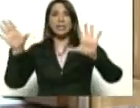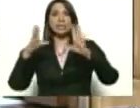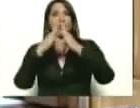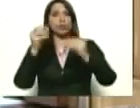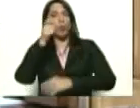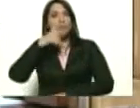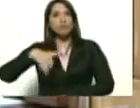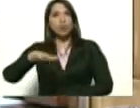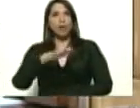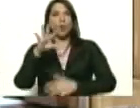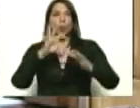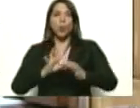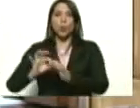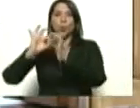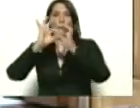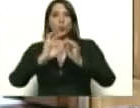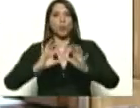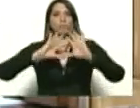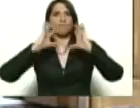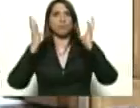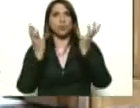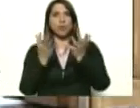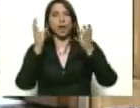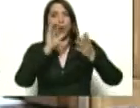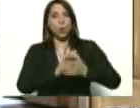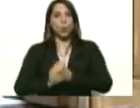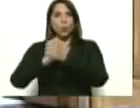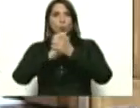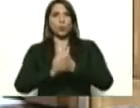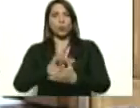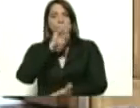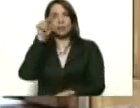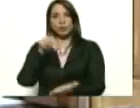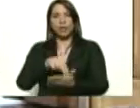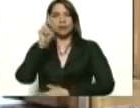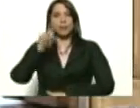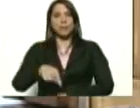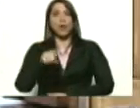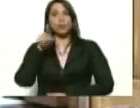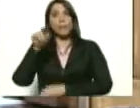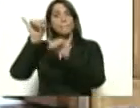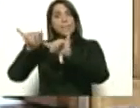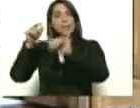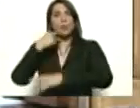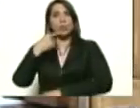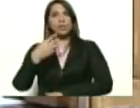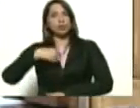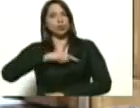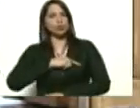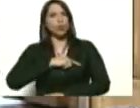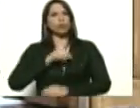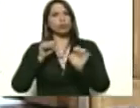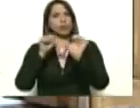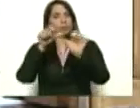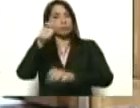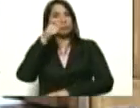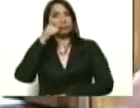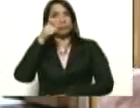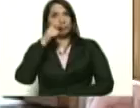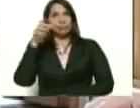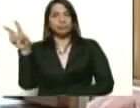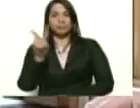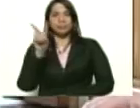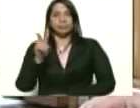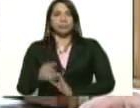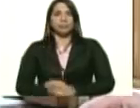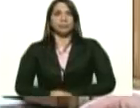la unión mundial. Y con la unión nacional, como usted lo ha dicho, nosotros seguimos vigilando a nuestra Venezuela,